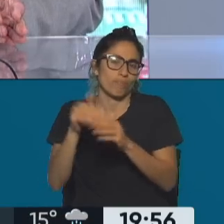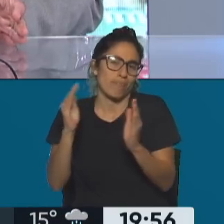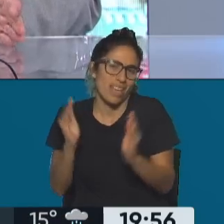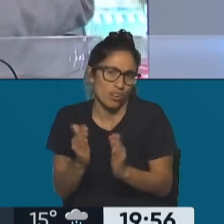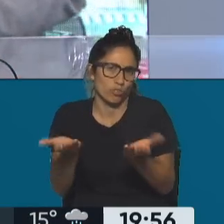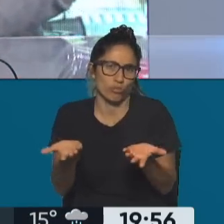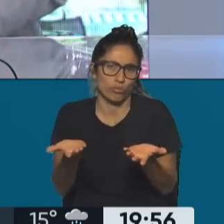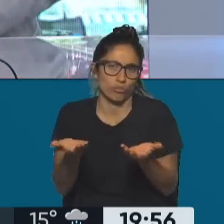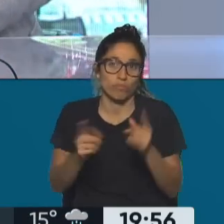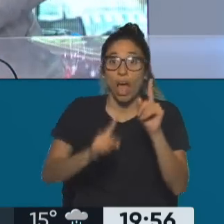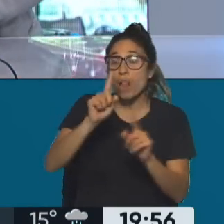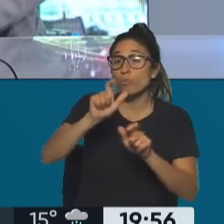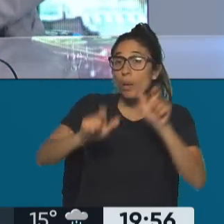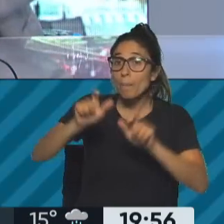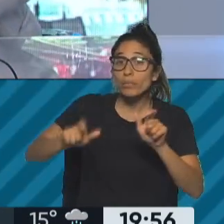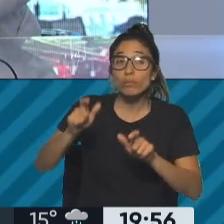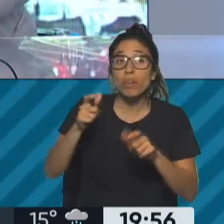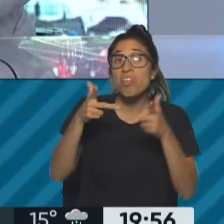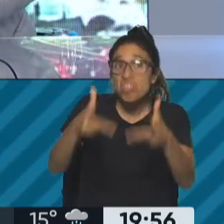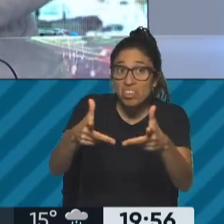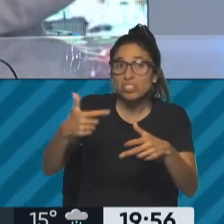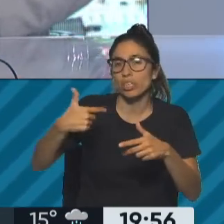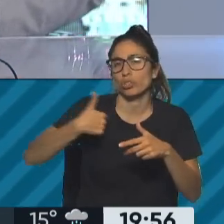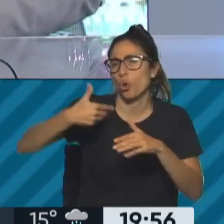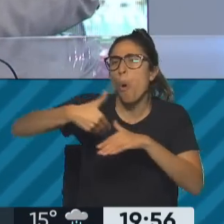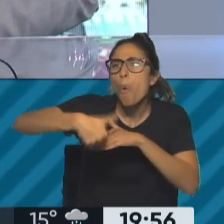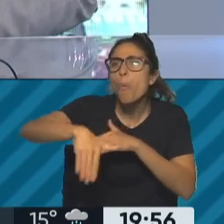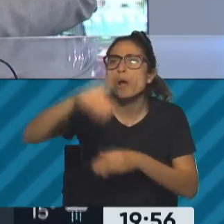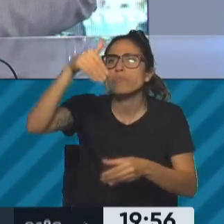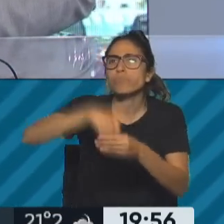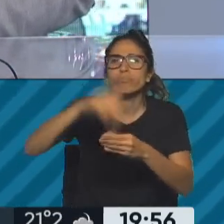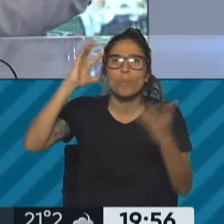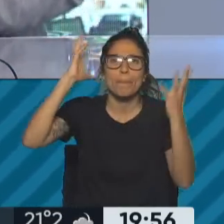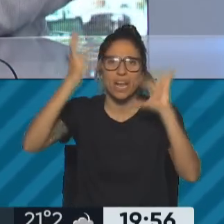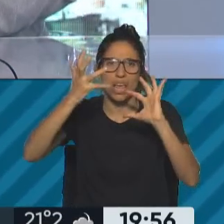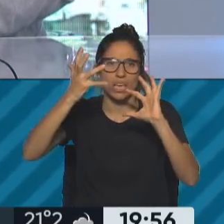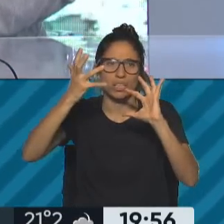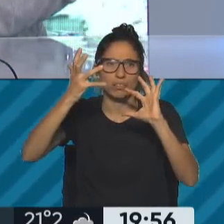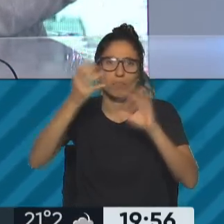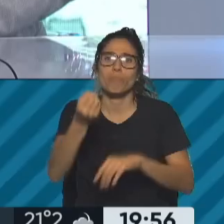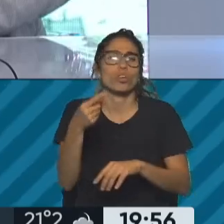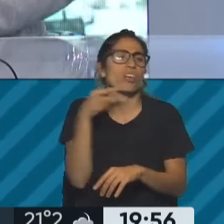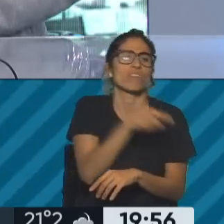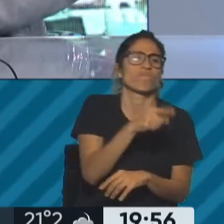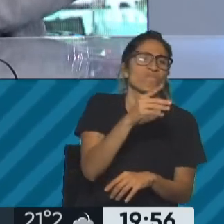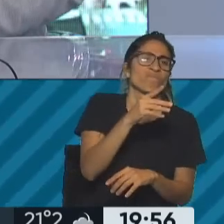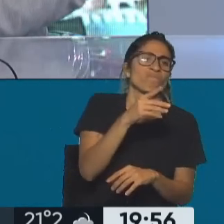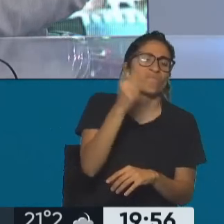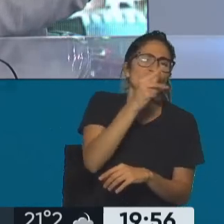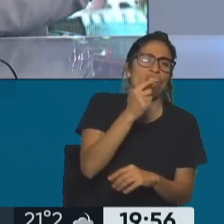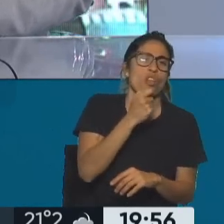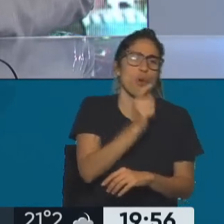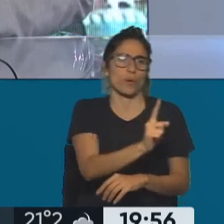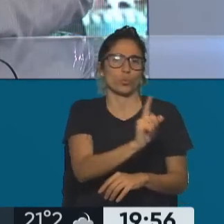que lo hacen por desencanto, porque no creen que no estamos resolviendo los problemas centrales, y lo viven. Entonces hay que